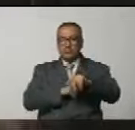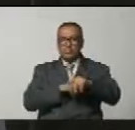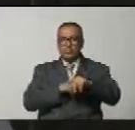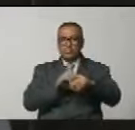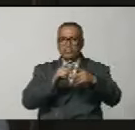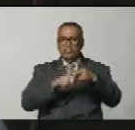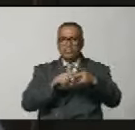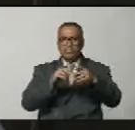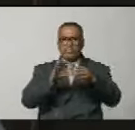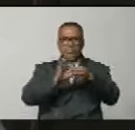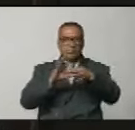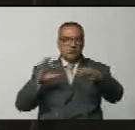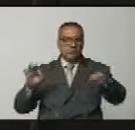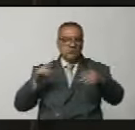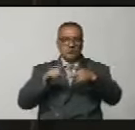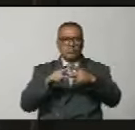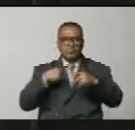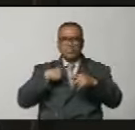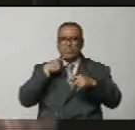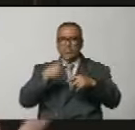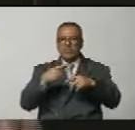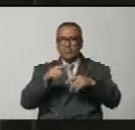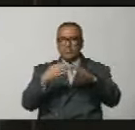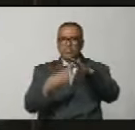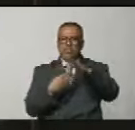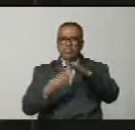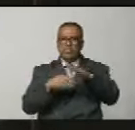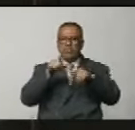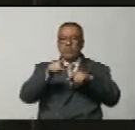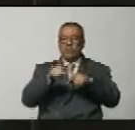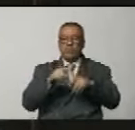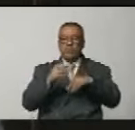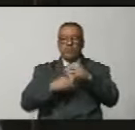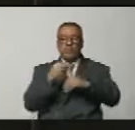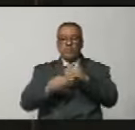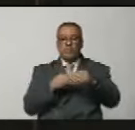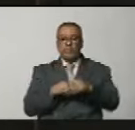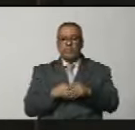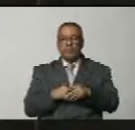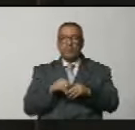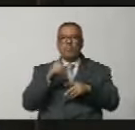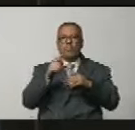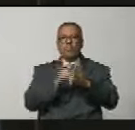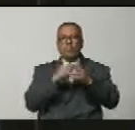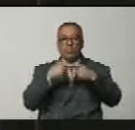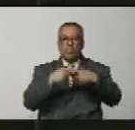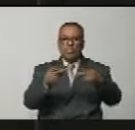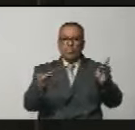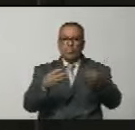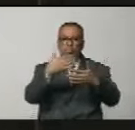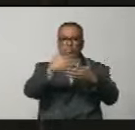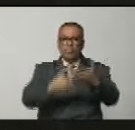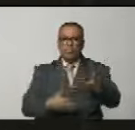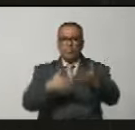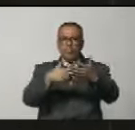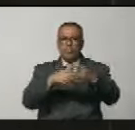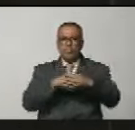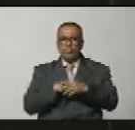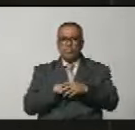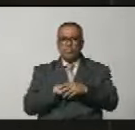en la enmienda se le quitó eso lo que estoy diciendo que en base a eso se coloque como se hizo y como quedó publicado en la gaceta oficial